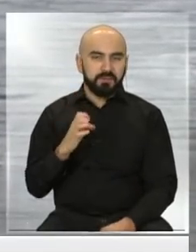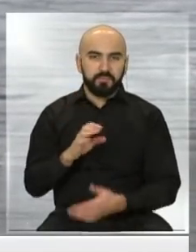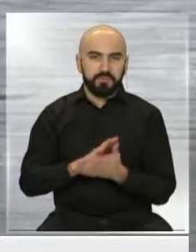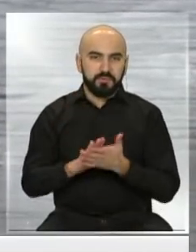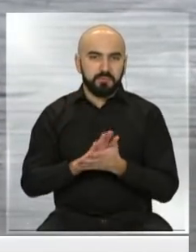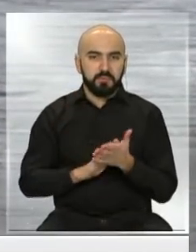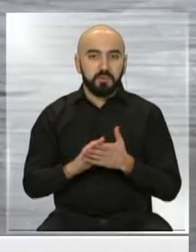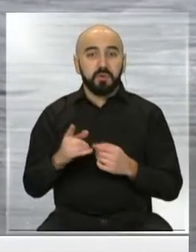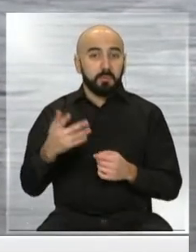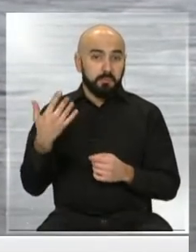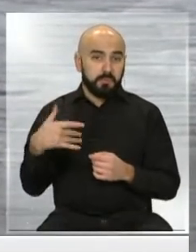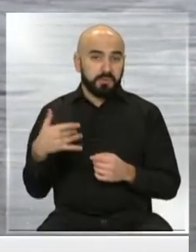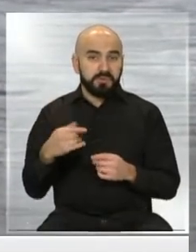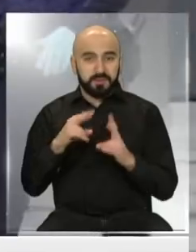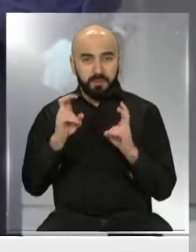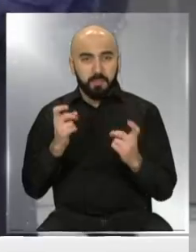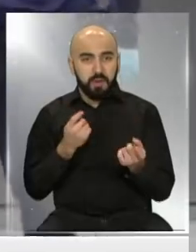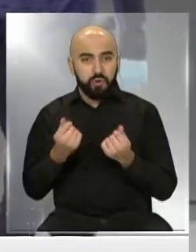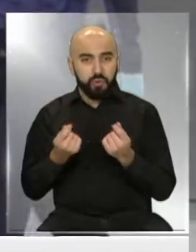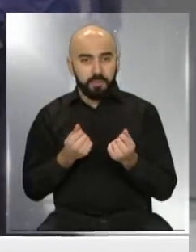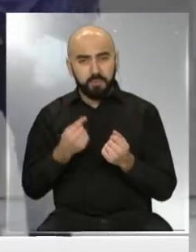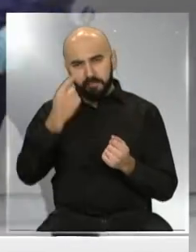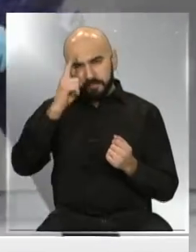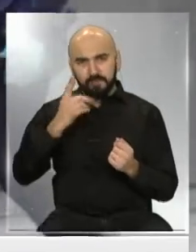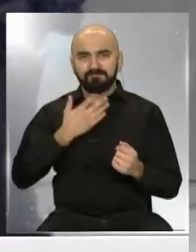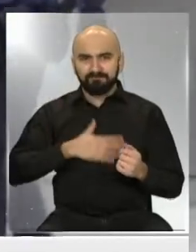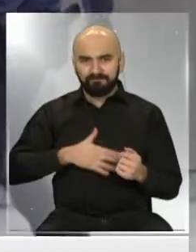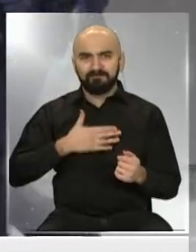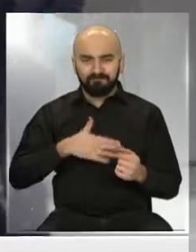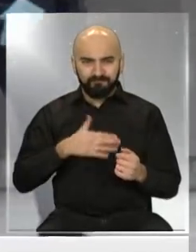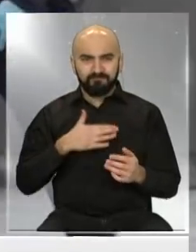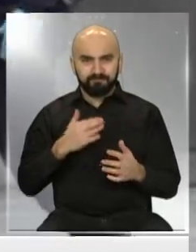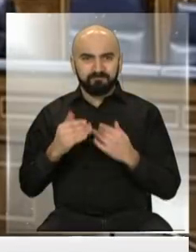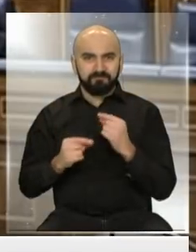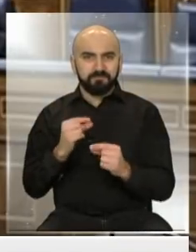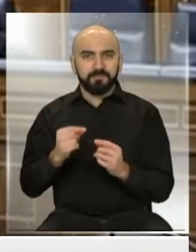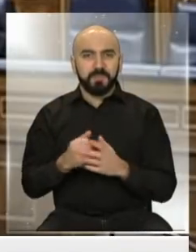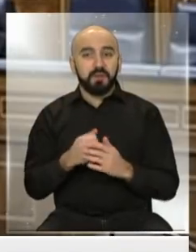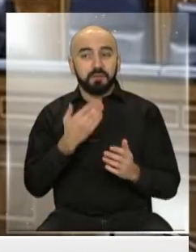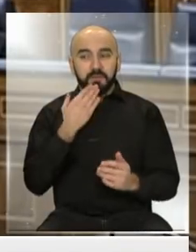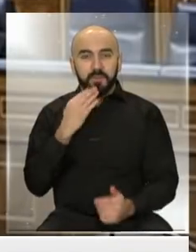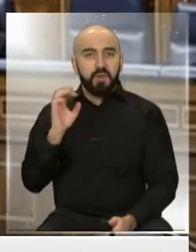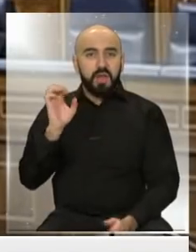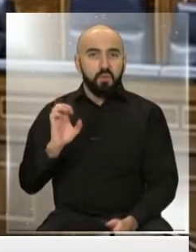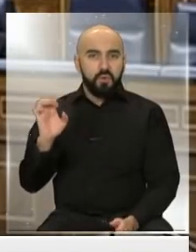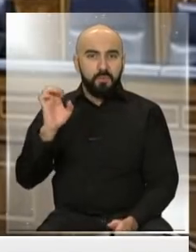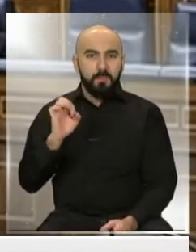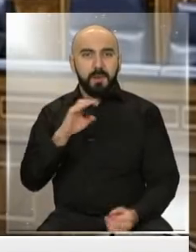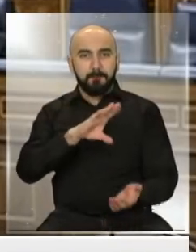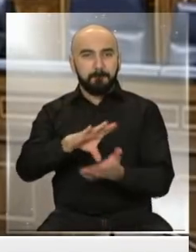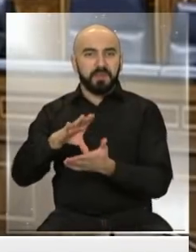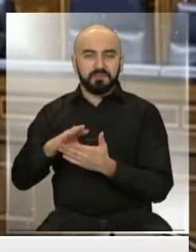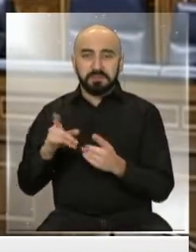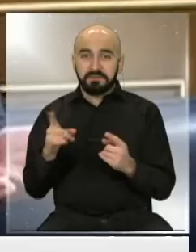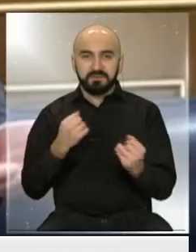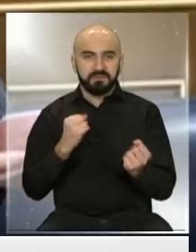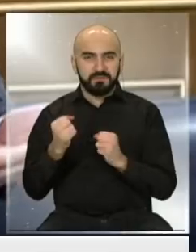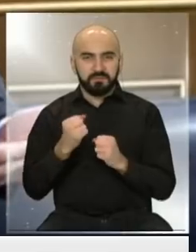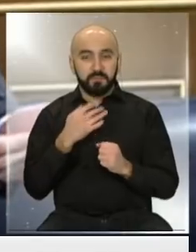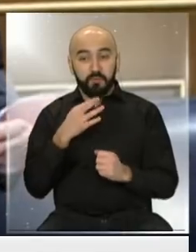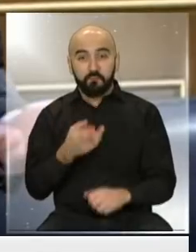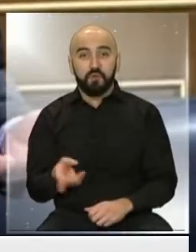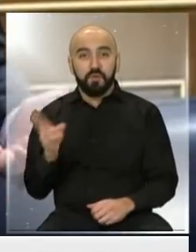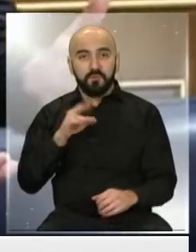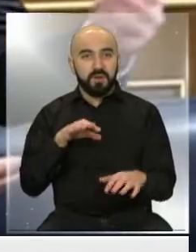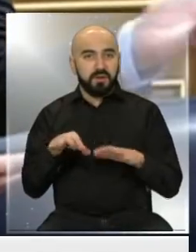obviamente, el tema de la economía, pero... Piano, piano. Y lo que urge también a los países de Europa es básicamente eso. O sea, retomar la actividad